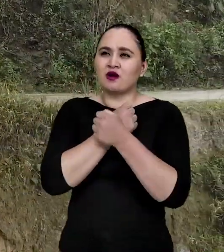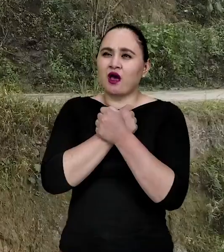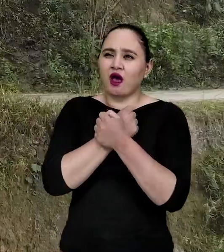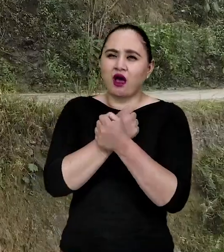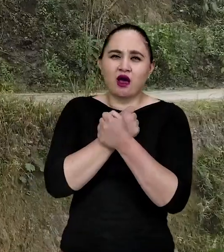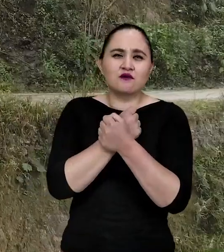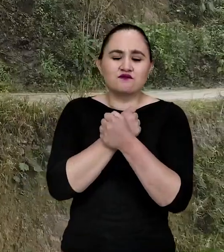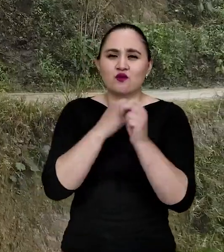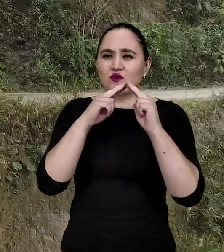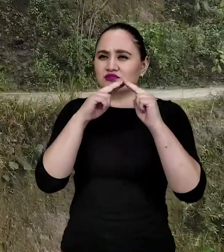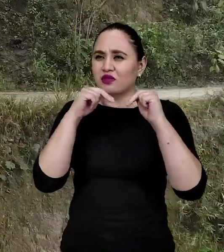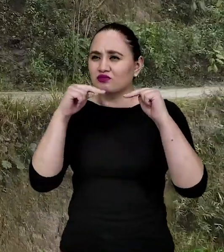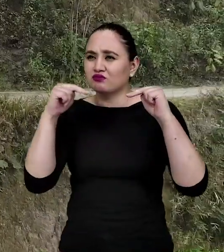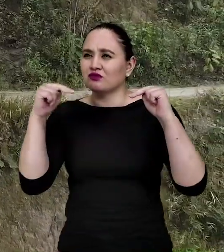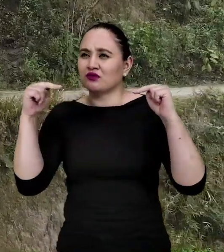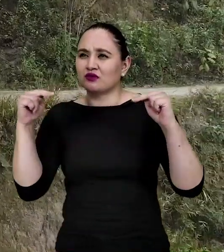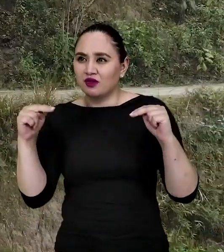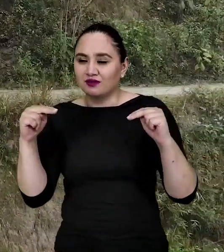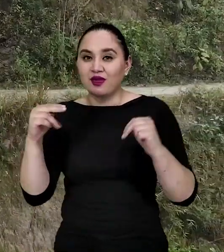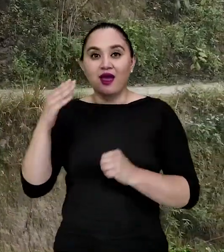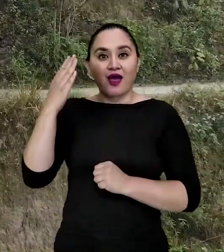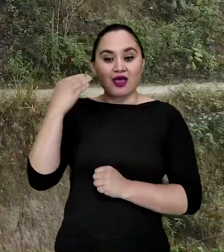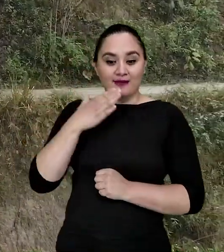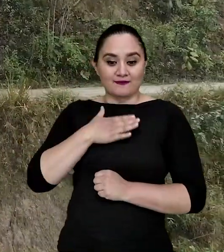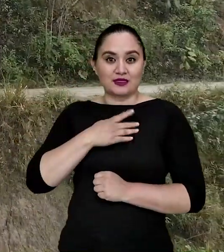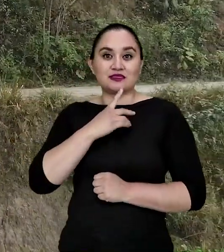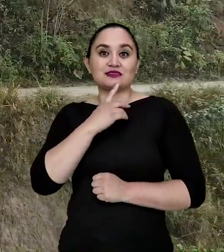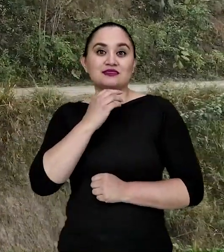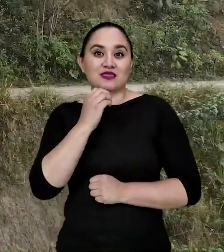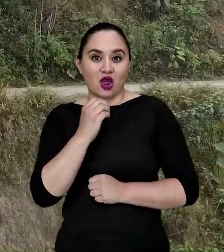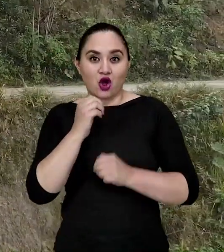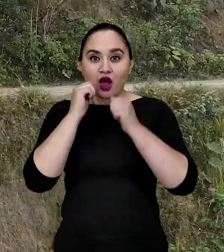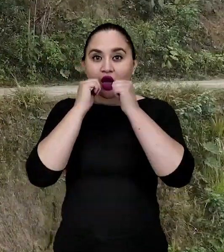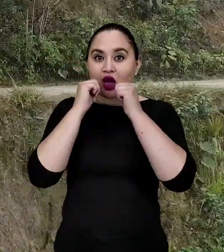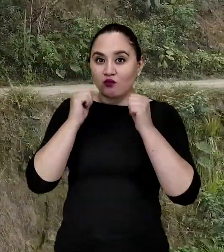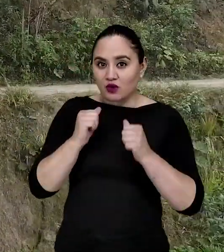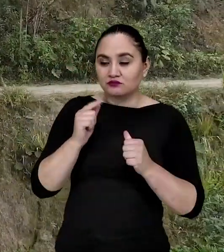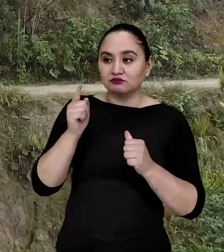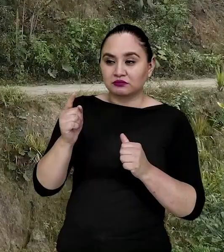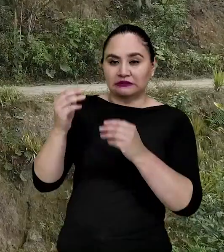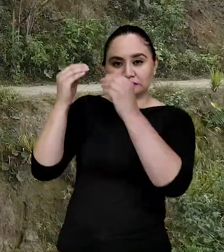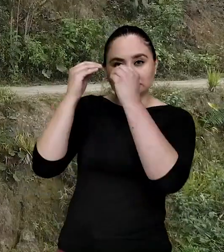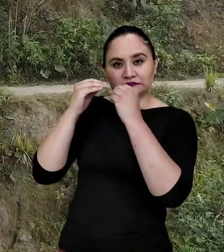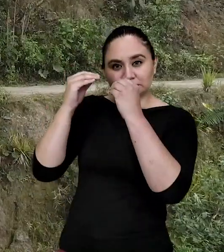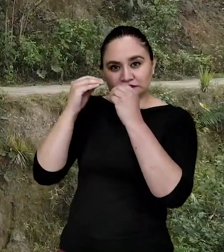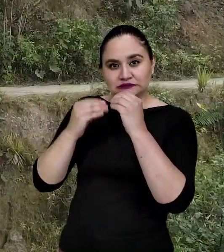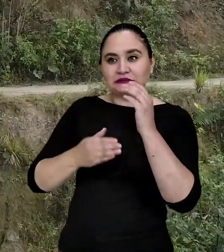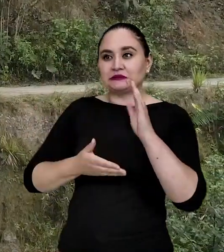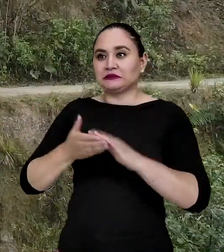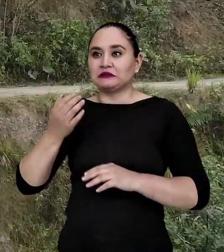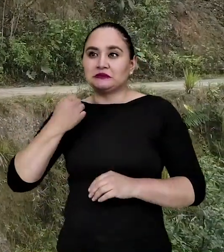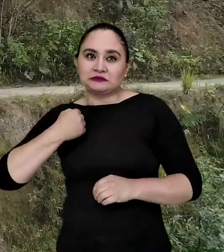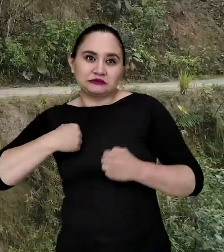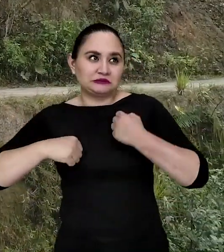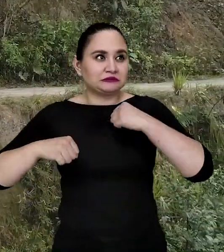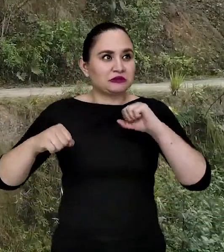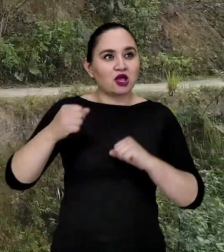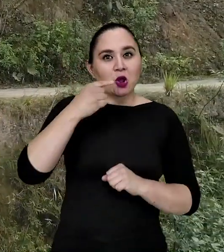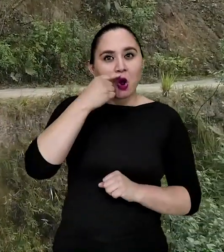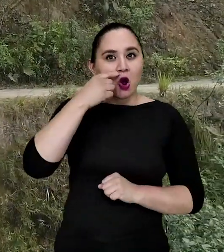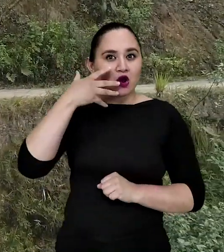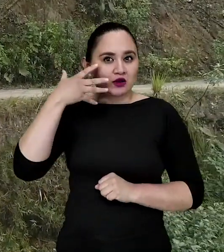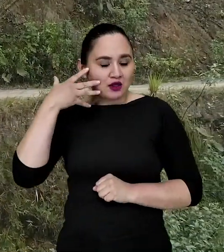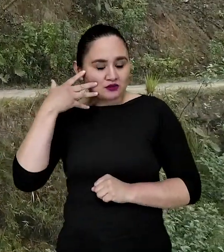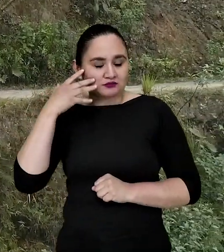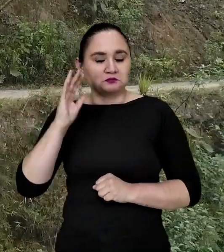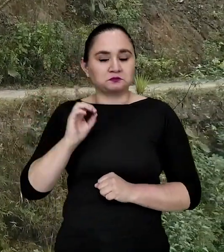niño de la naturaleza, que también mi tío abuelo me inculcó, me llevaba al oriente. Desde entonces yo dije,